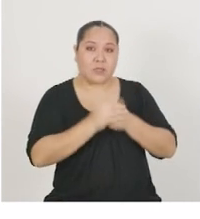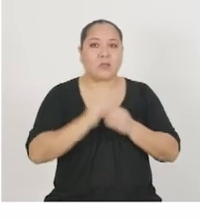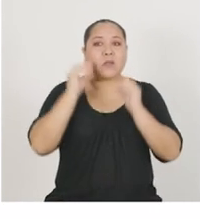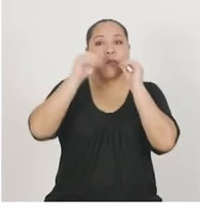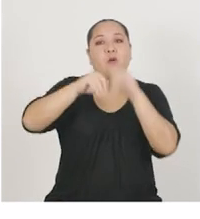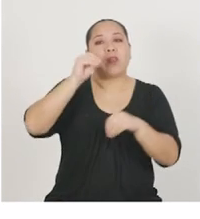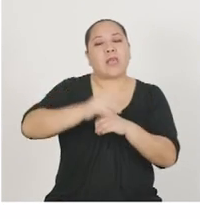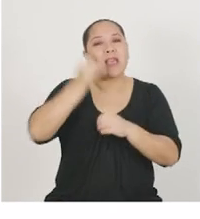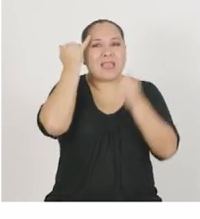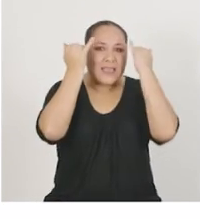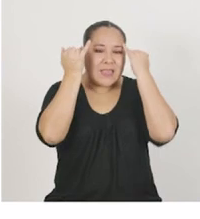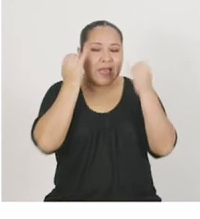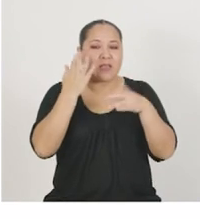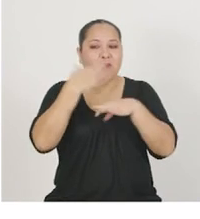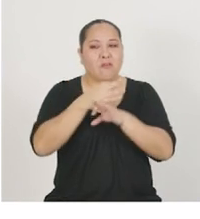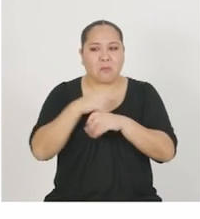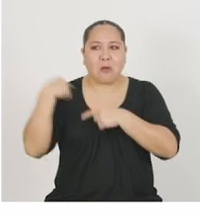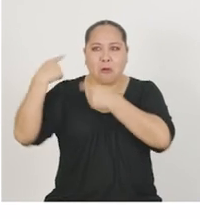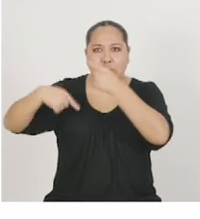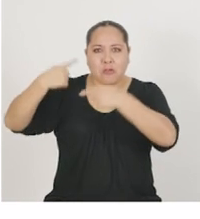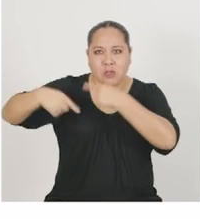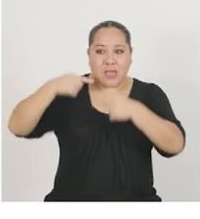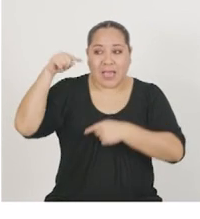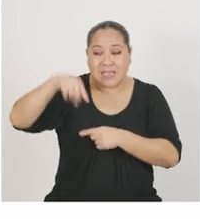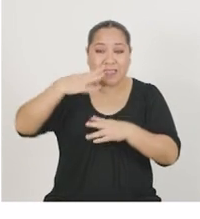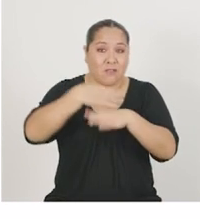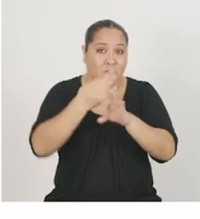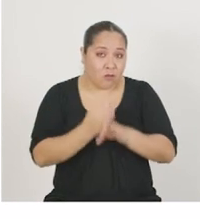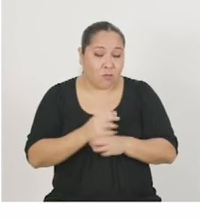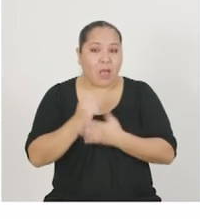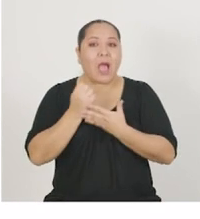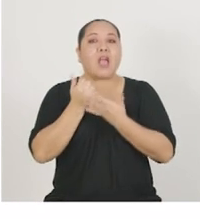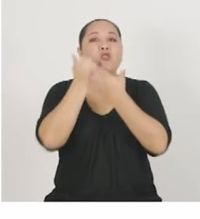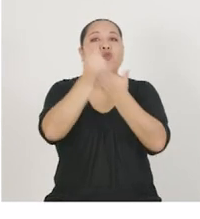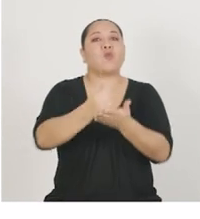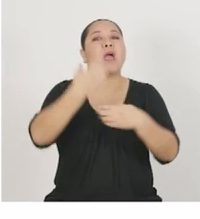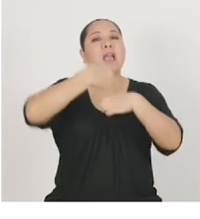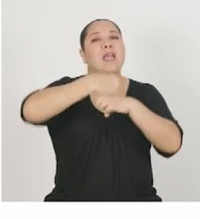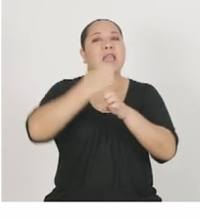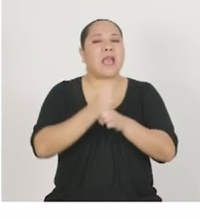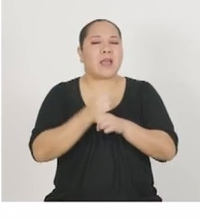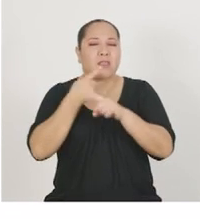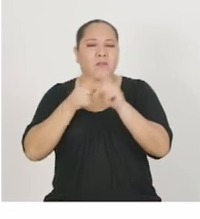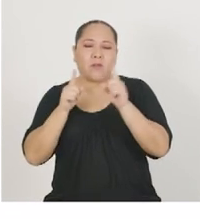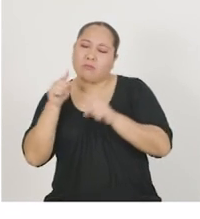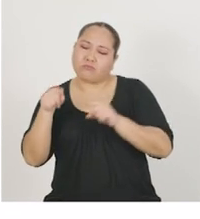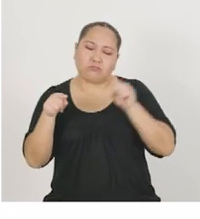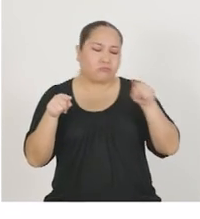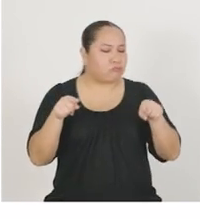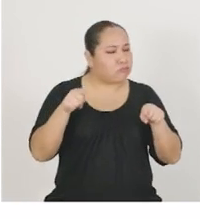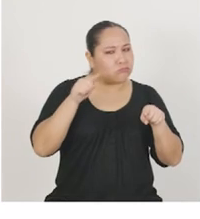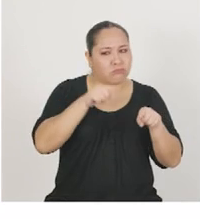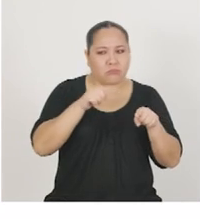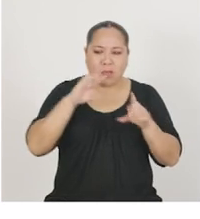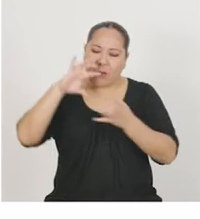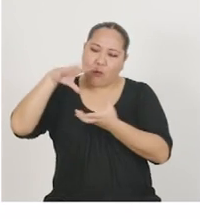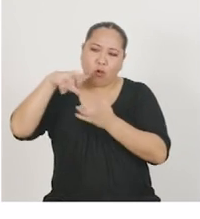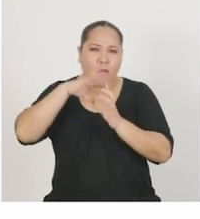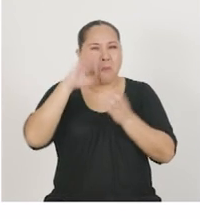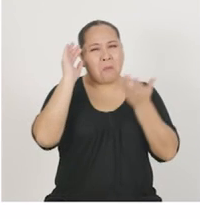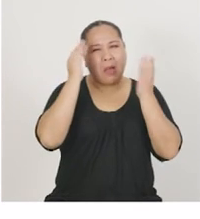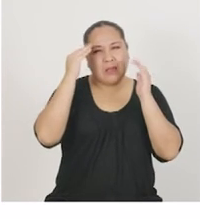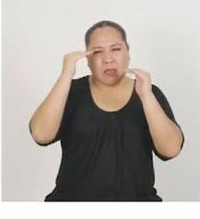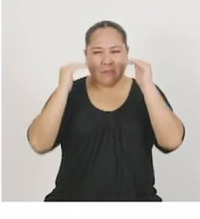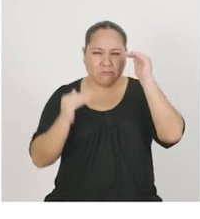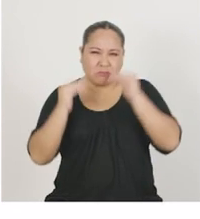que se aplica en la generación de ideas de forma habitual. Esta herramienta permite crear gracias a la polinización cruzada entre mundos